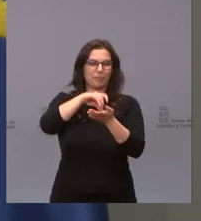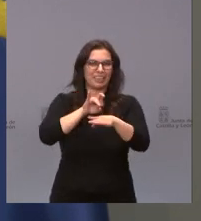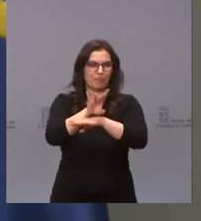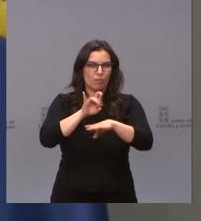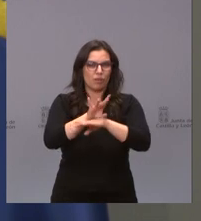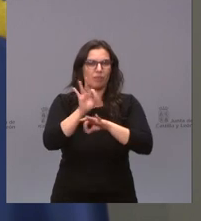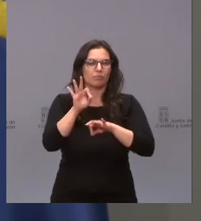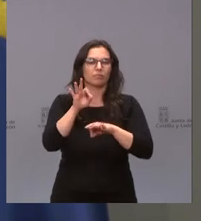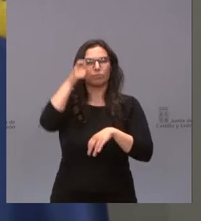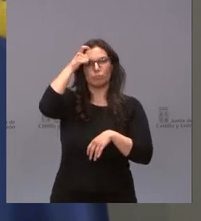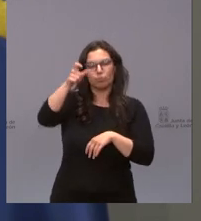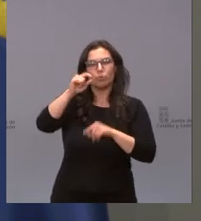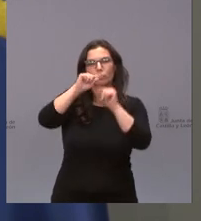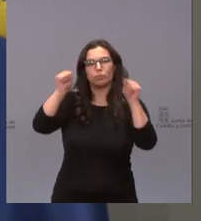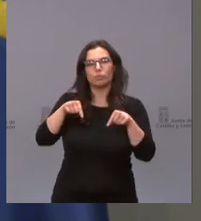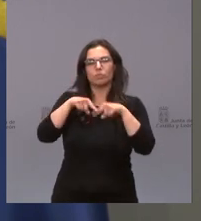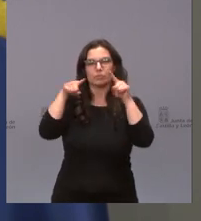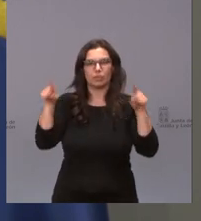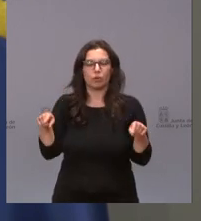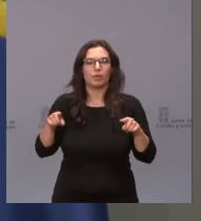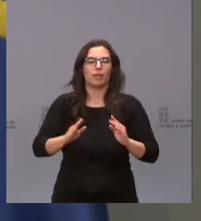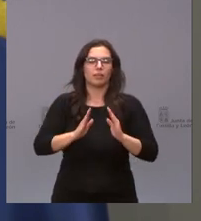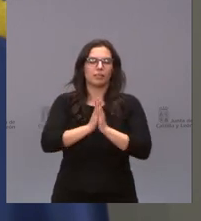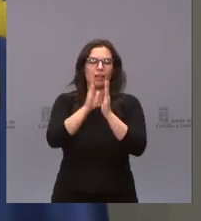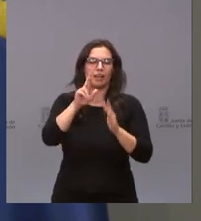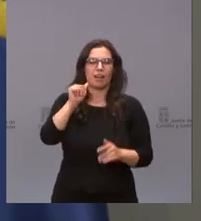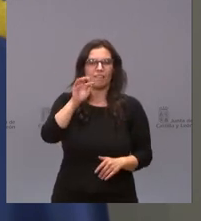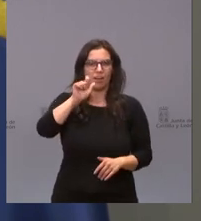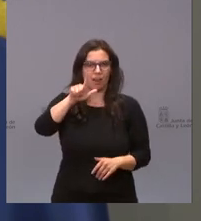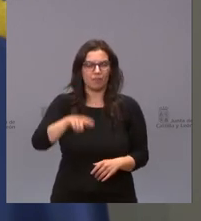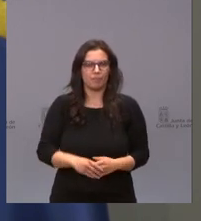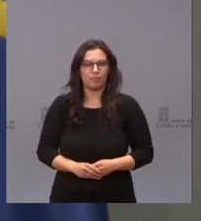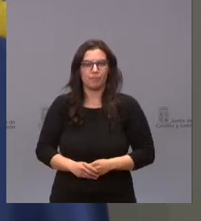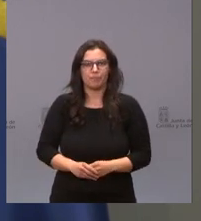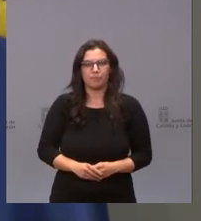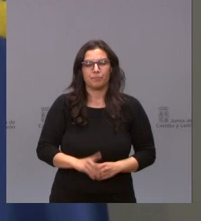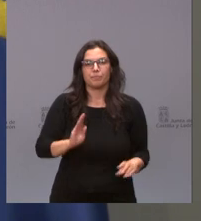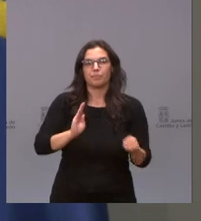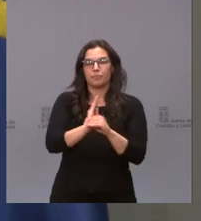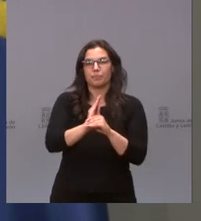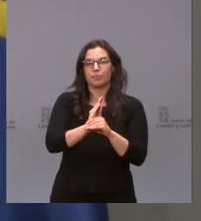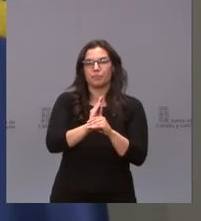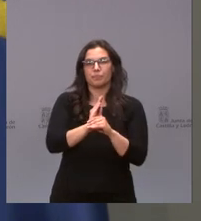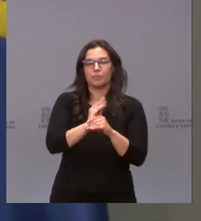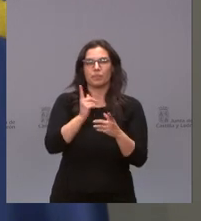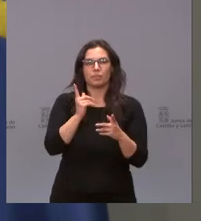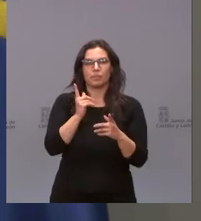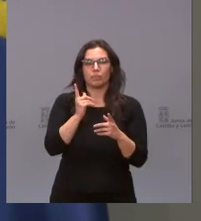en la localidad segoviana de San Rafael. Se destinan tres… Bueno,